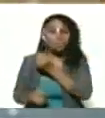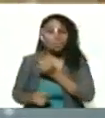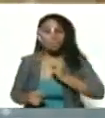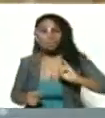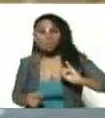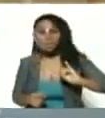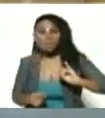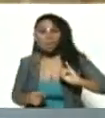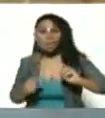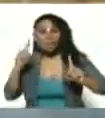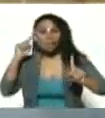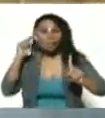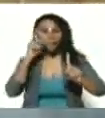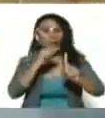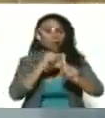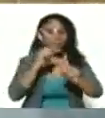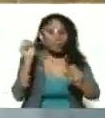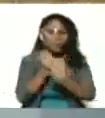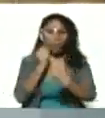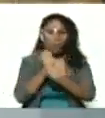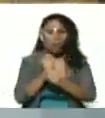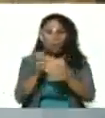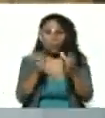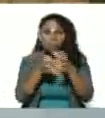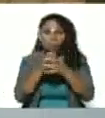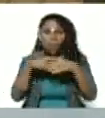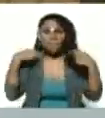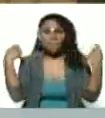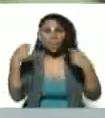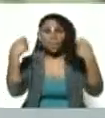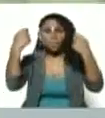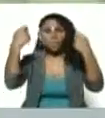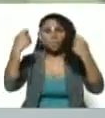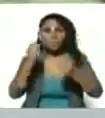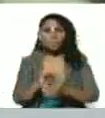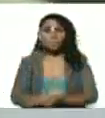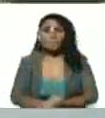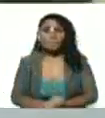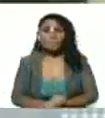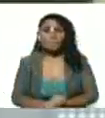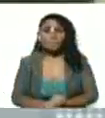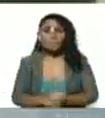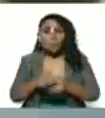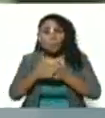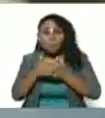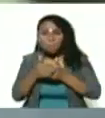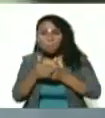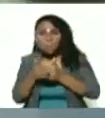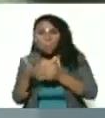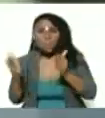hacia la clase obrera, hacia los sectores populares, se iba abriendo.